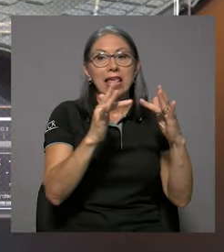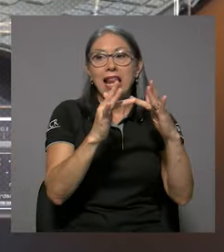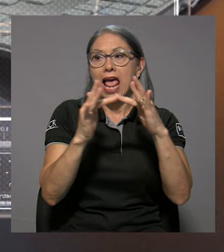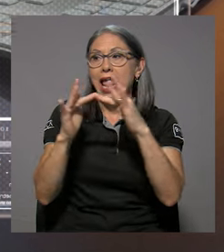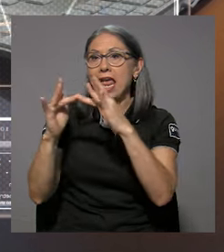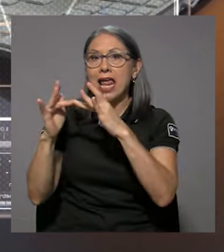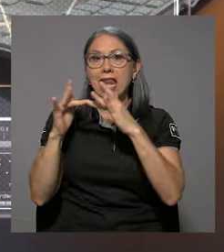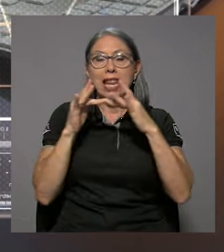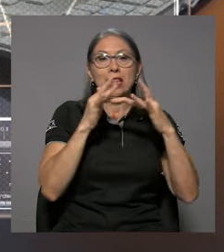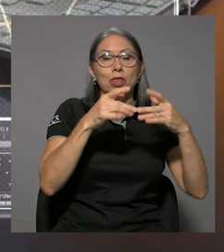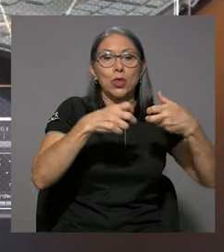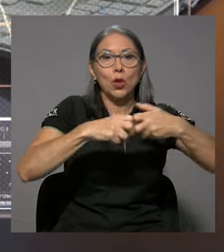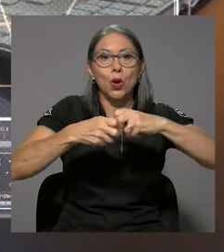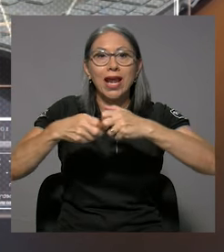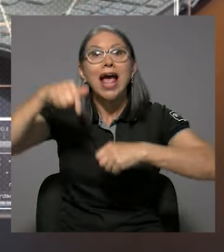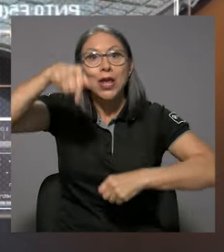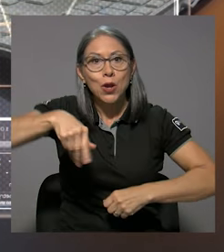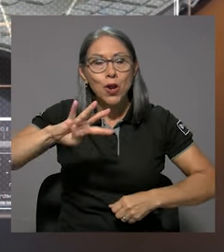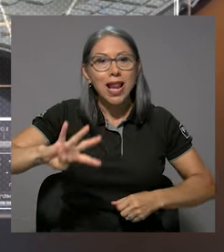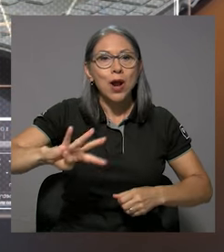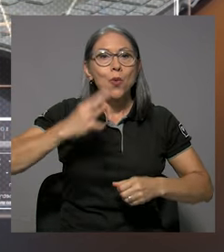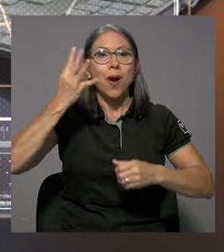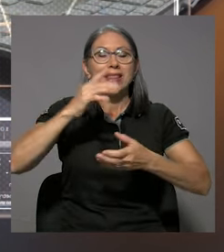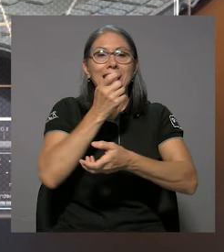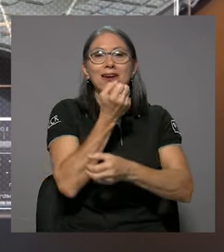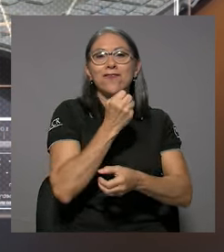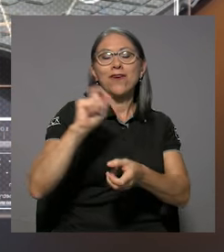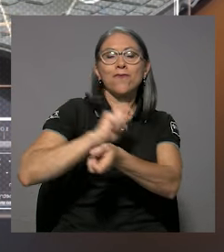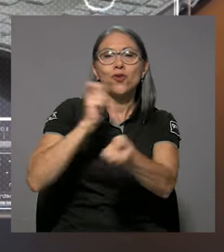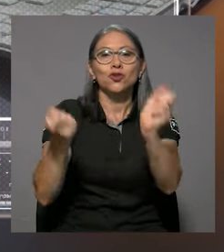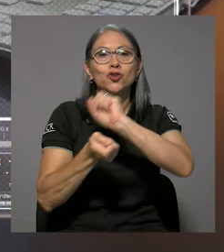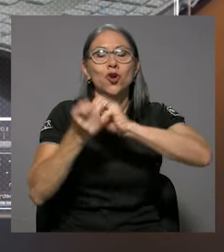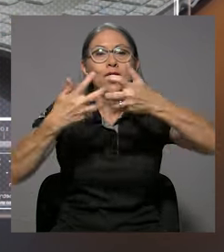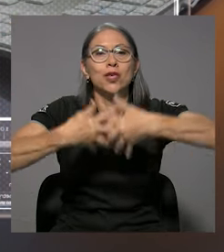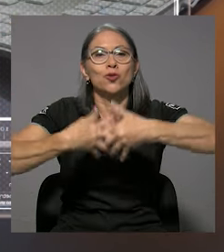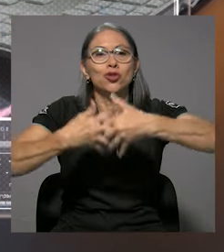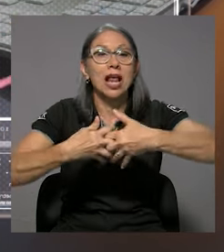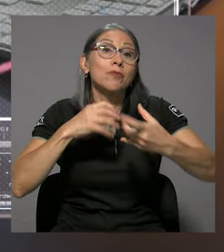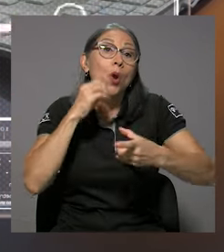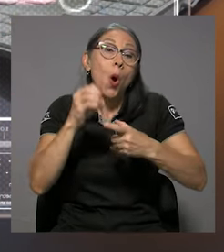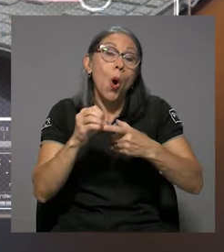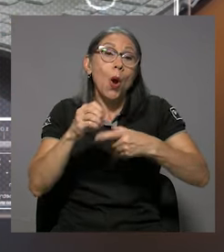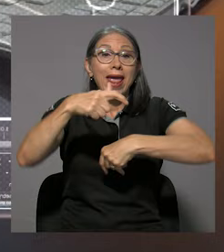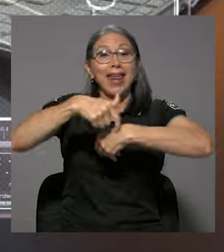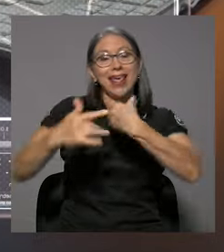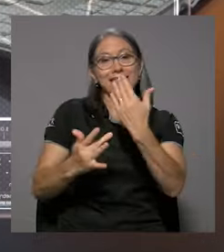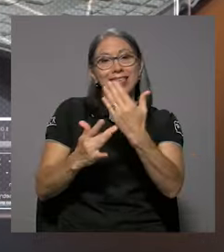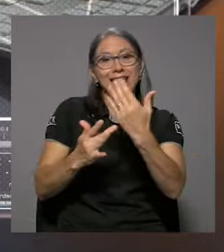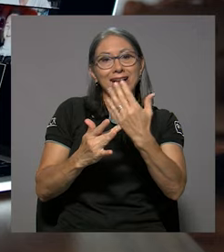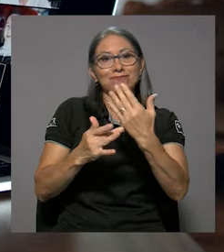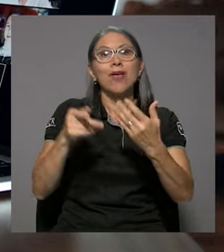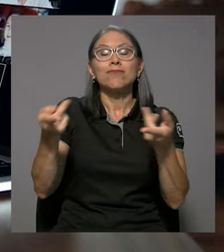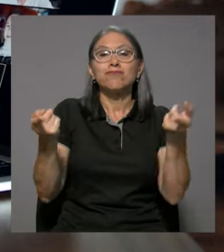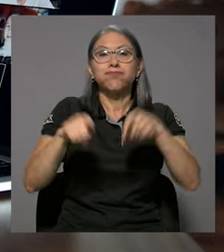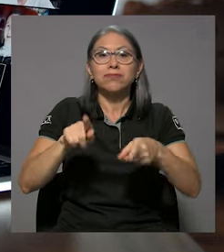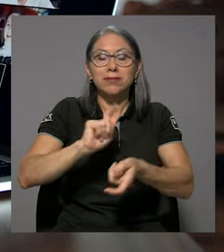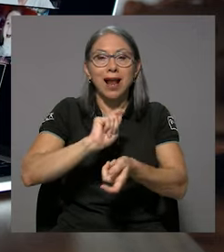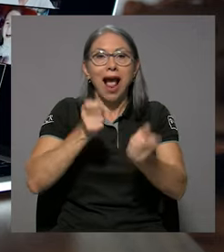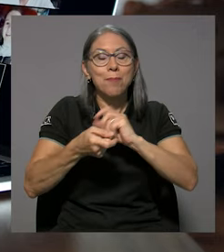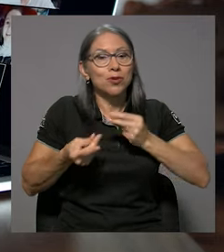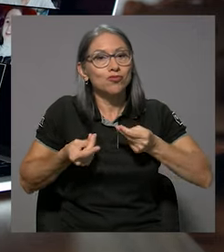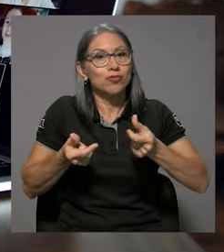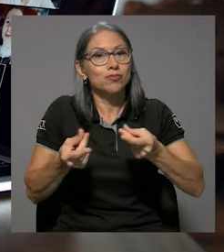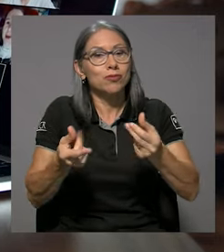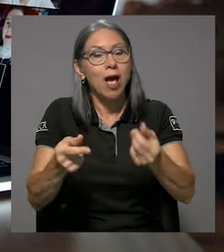electrónica. Y hoy vivimos la cuarta revolución industrial o era digital, que nos presenta cambios acelerados en